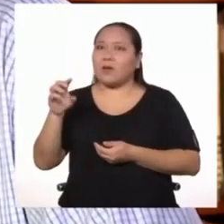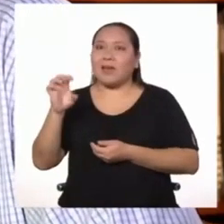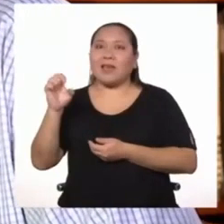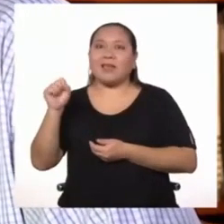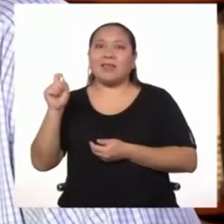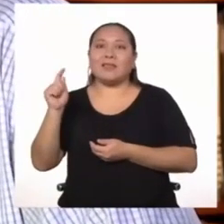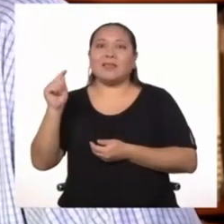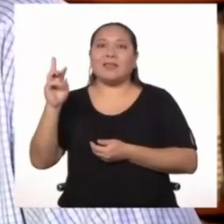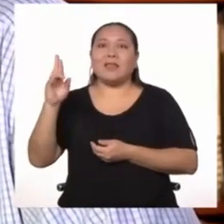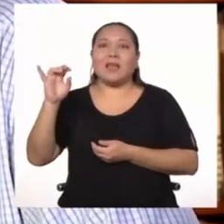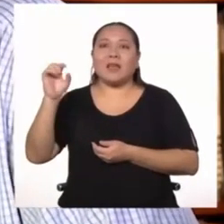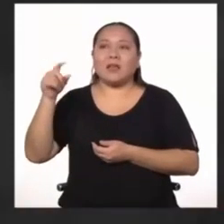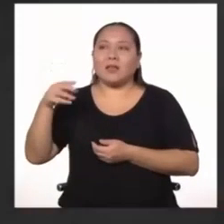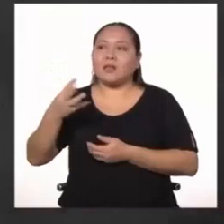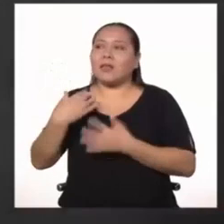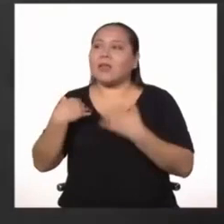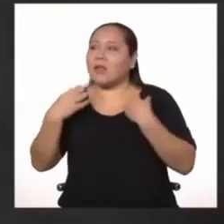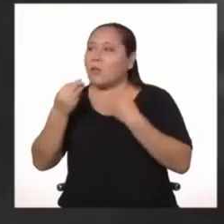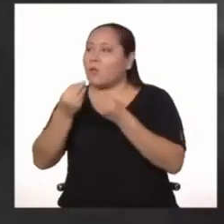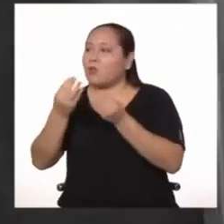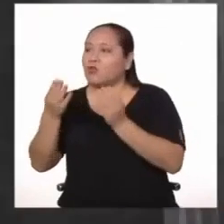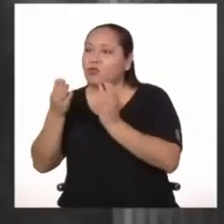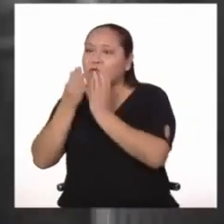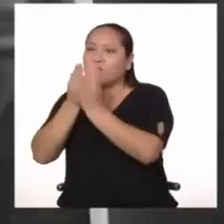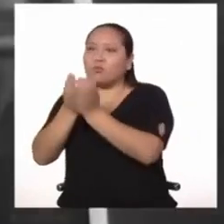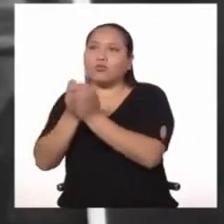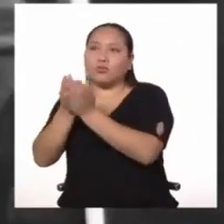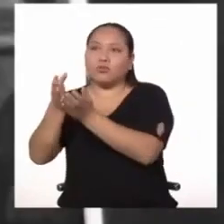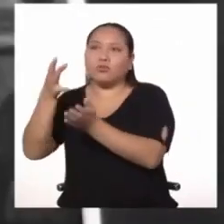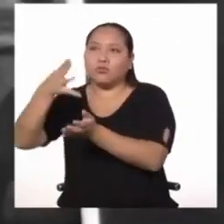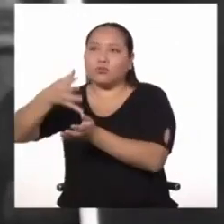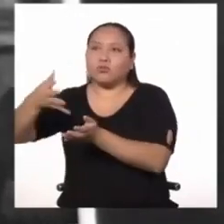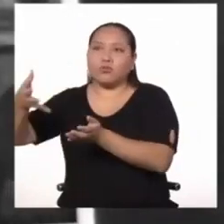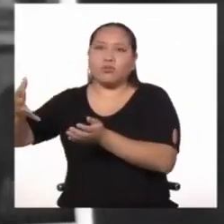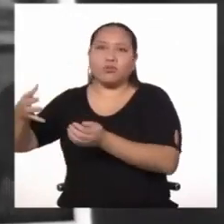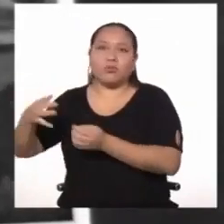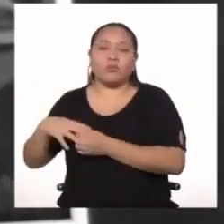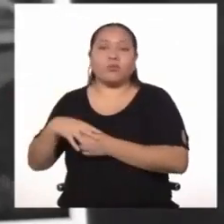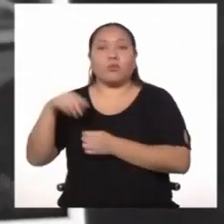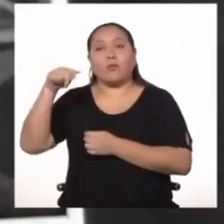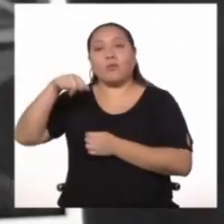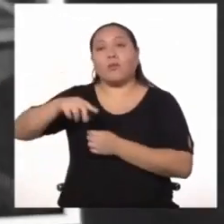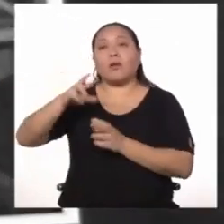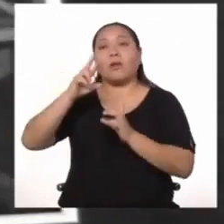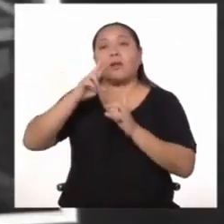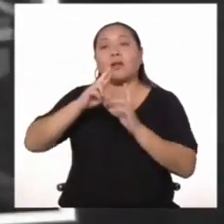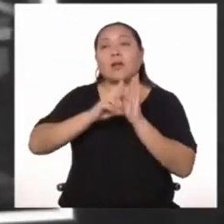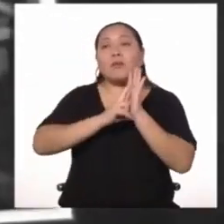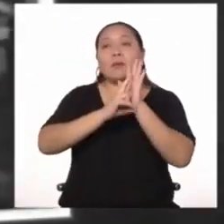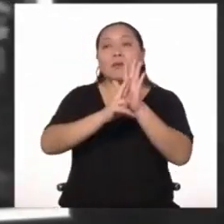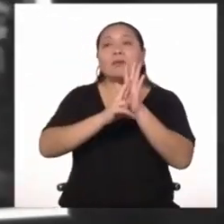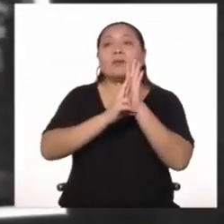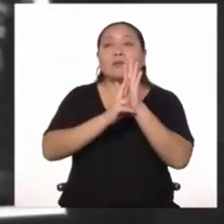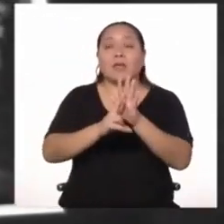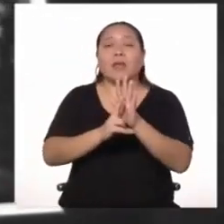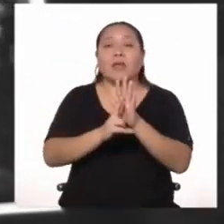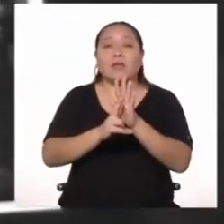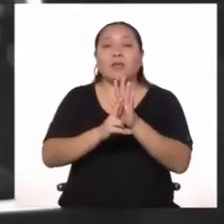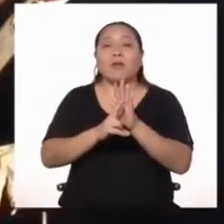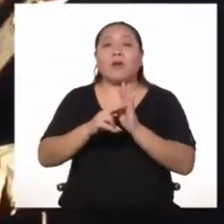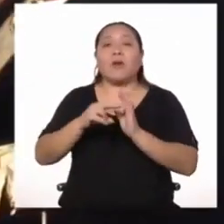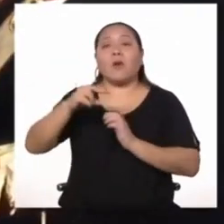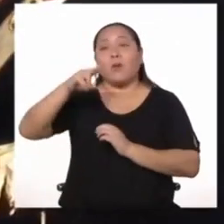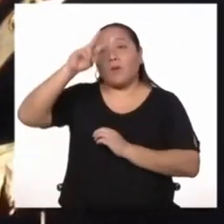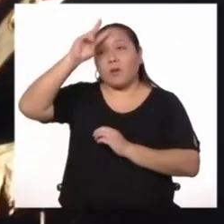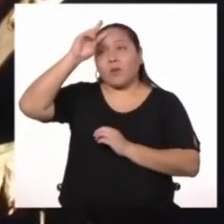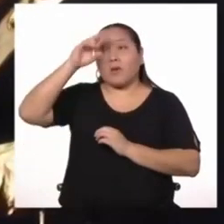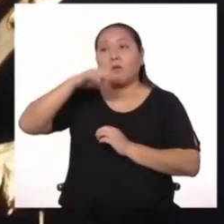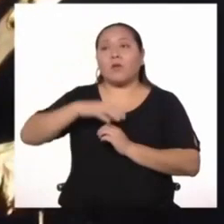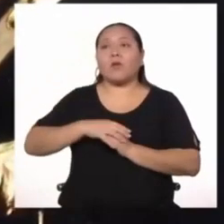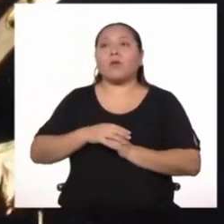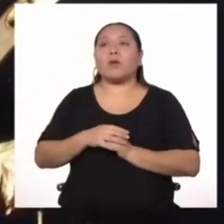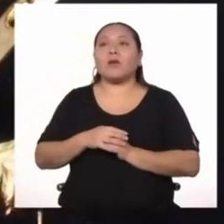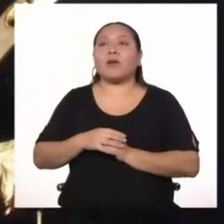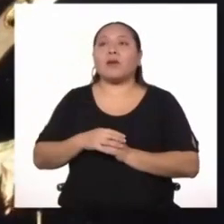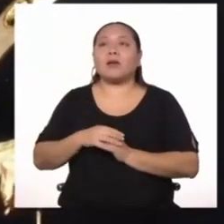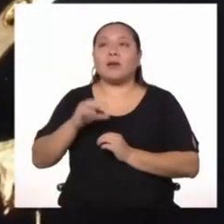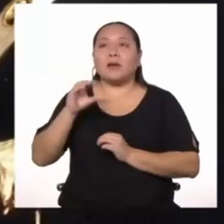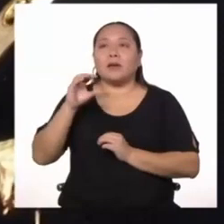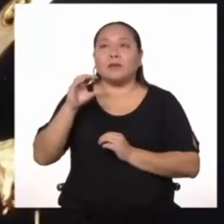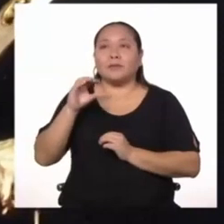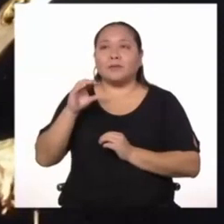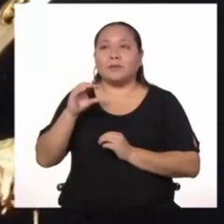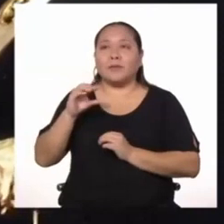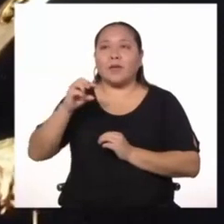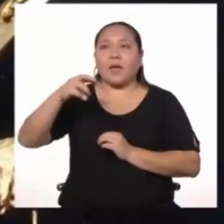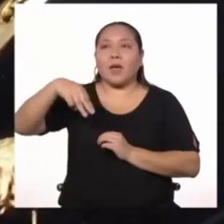una mayor cantidad de buques. Un destacado peruanista fue el inglés Sir Clemens Markham. Él escribió un